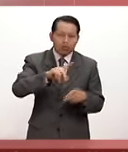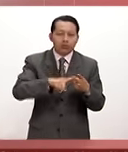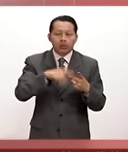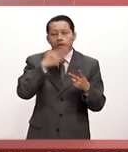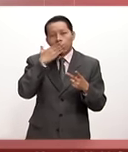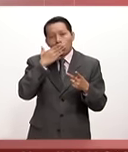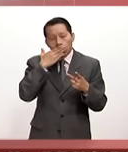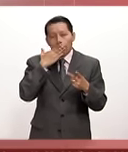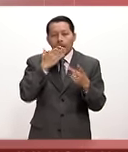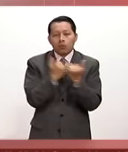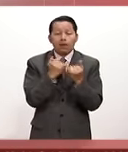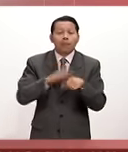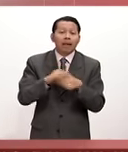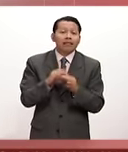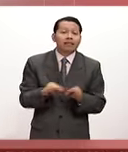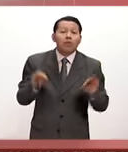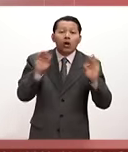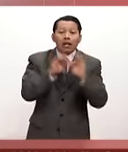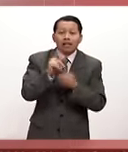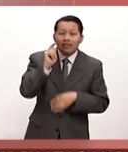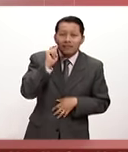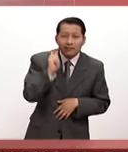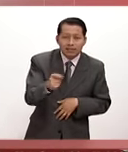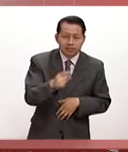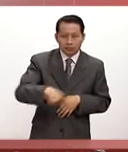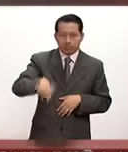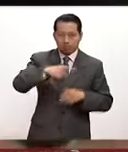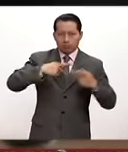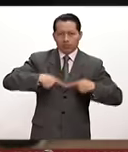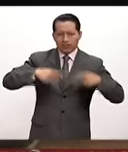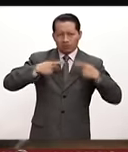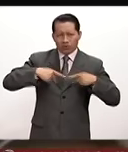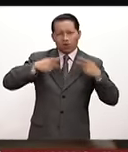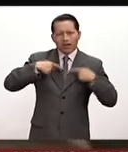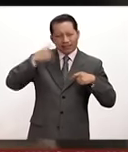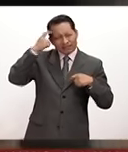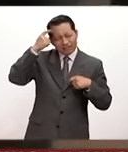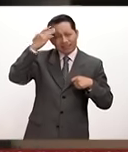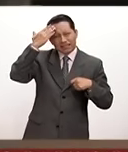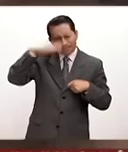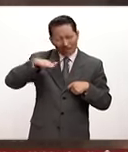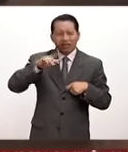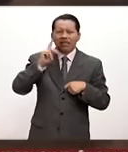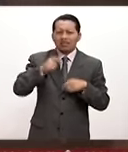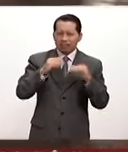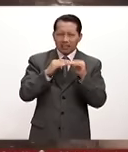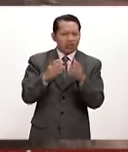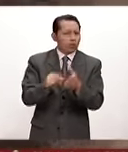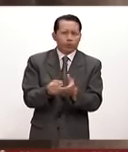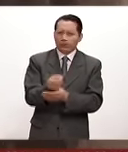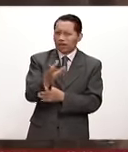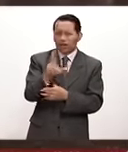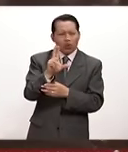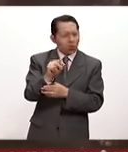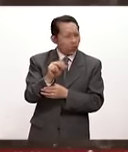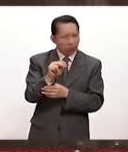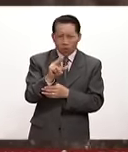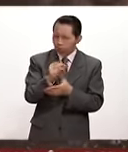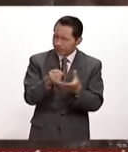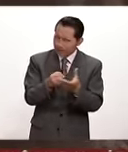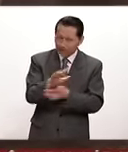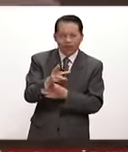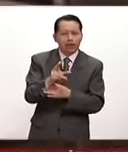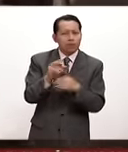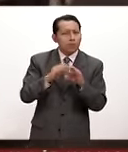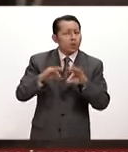de Sonora. Pero lo más importante aquí es que la población entienda que lo más importante es no salir de sus casas, estar a refugio, a